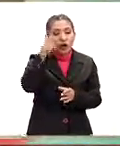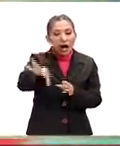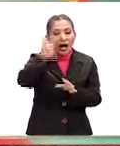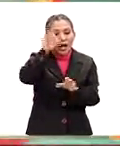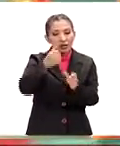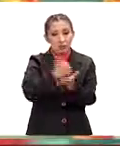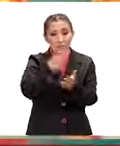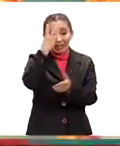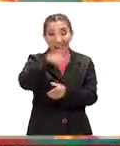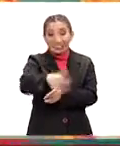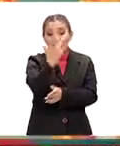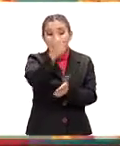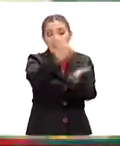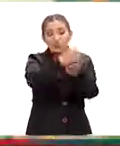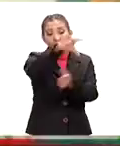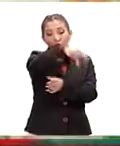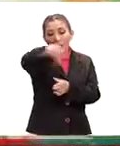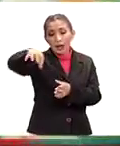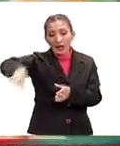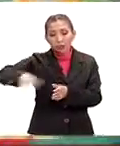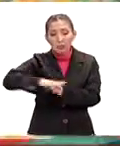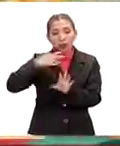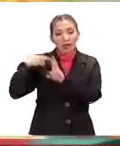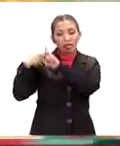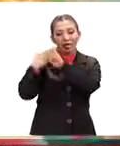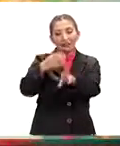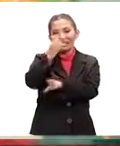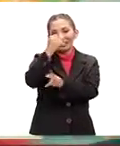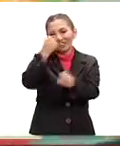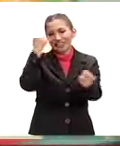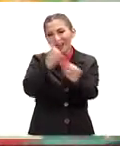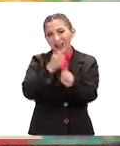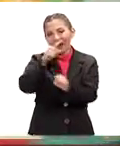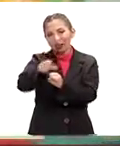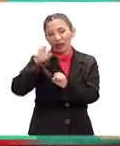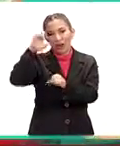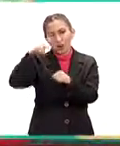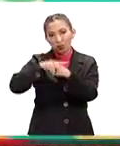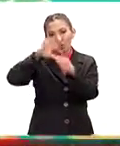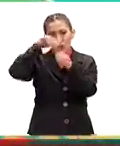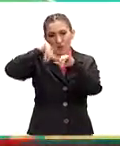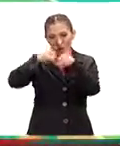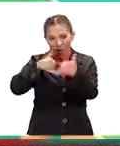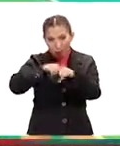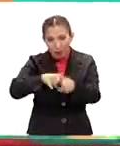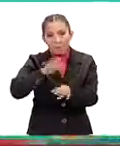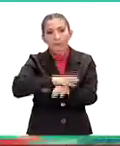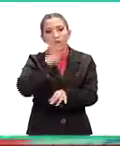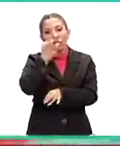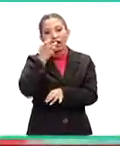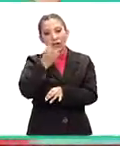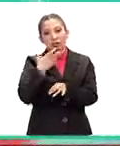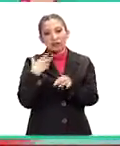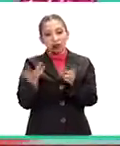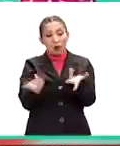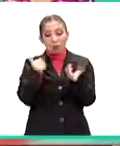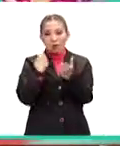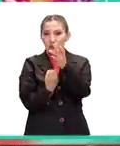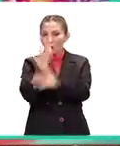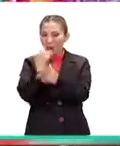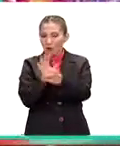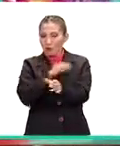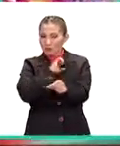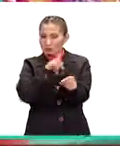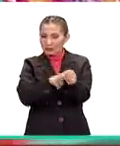las ciudades, son 13 ciudades, porque se van a festejar los 60 años de la Eurocopa. Es por eso que va a romper esquemas